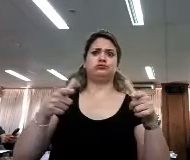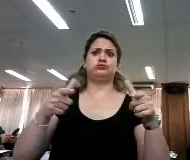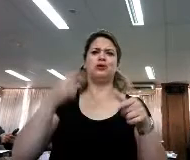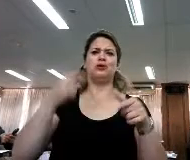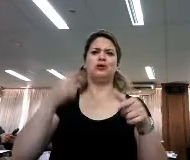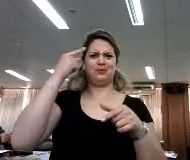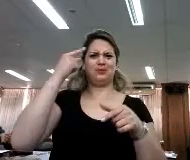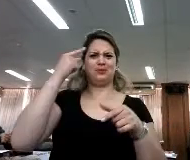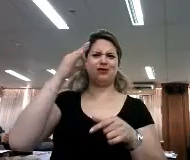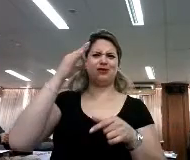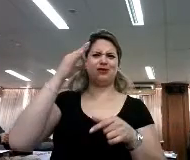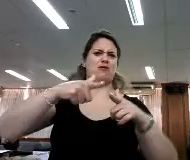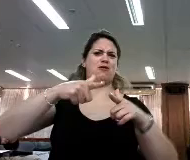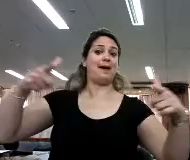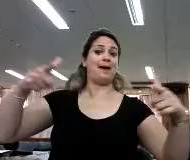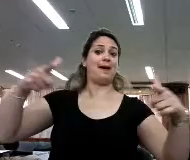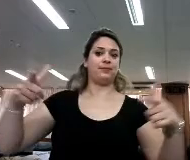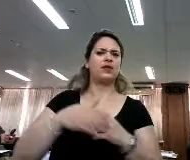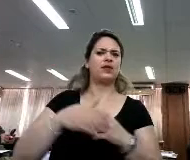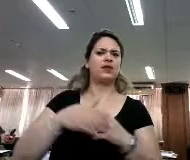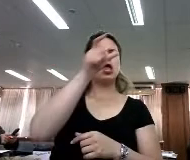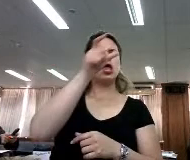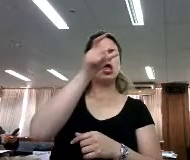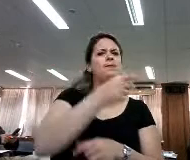y yo, en los que entrevisté yo,